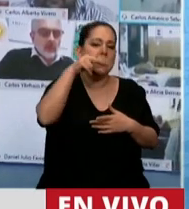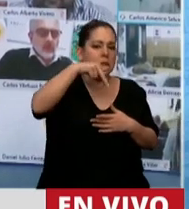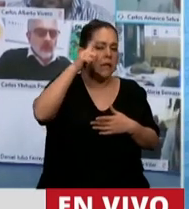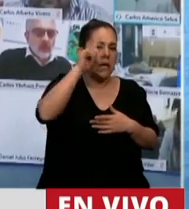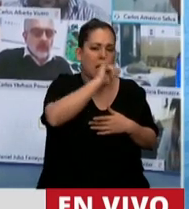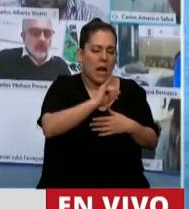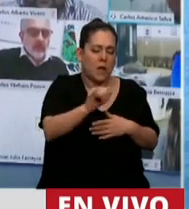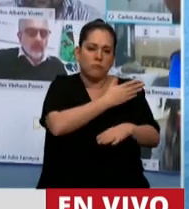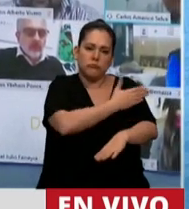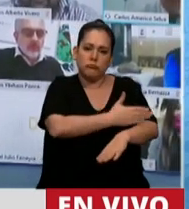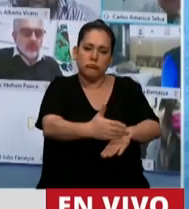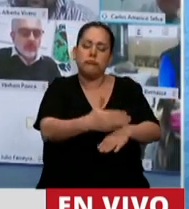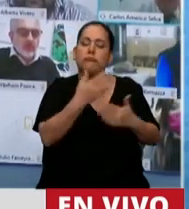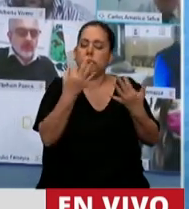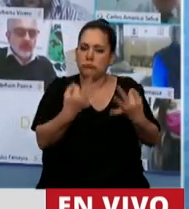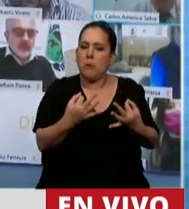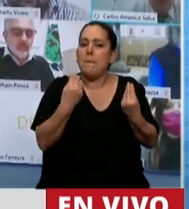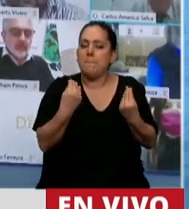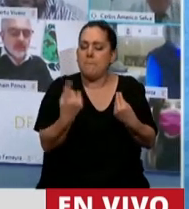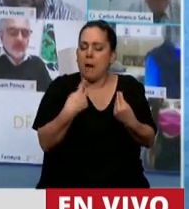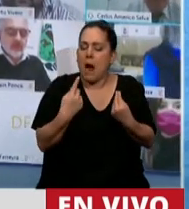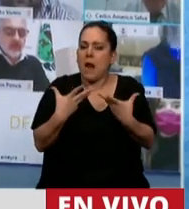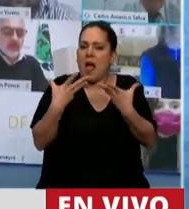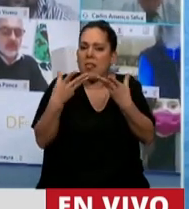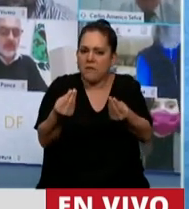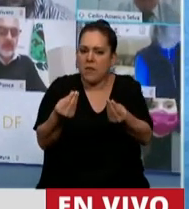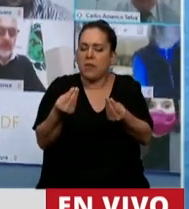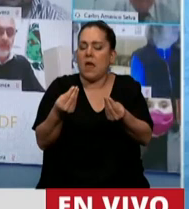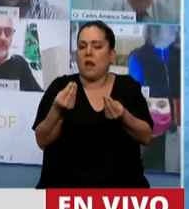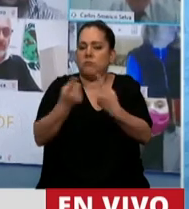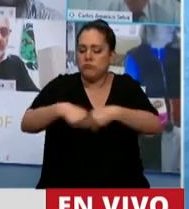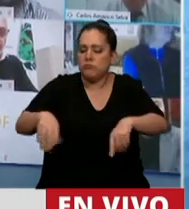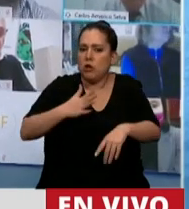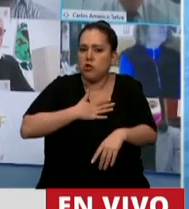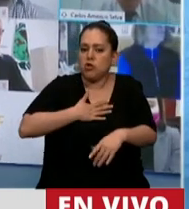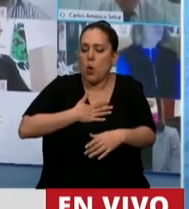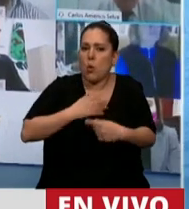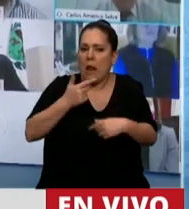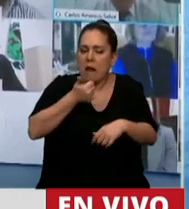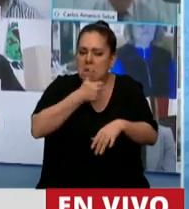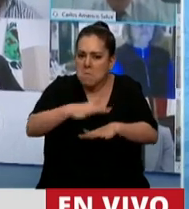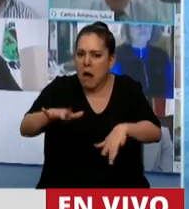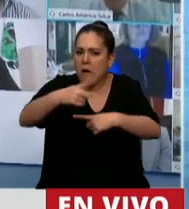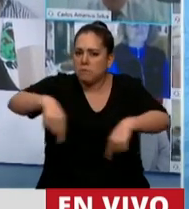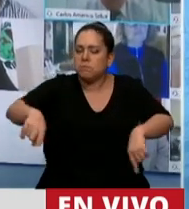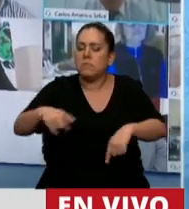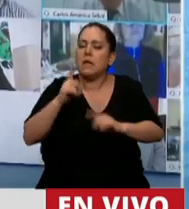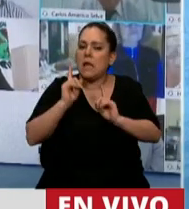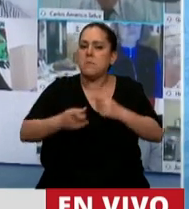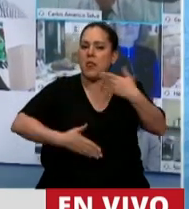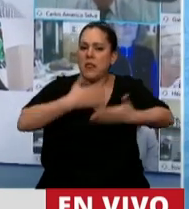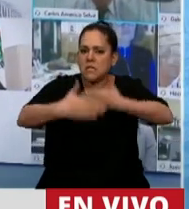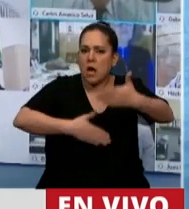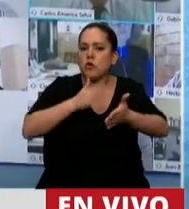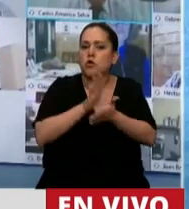en el correlato de acciones para defender nuestra soberanía y lo que significa el desarrollo a través de la importancia que